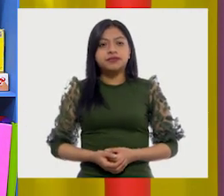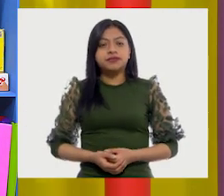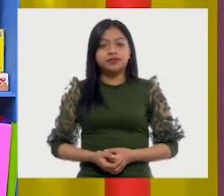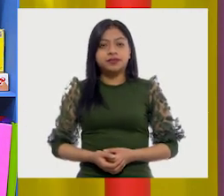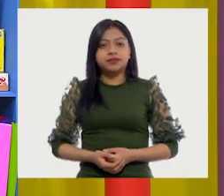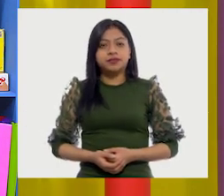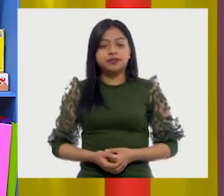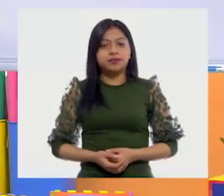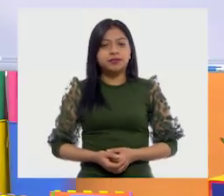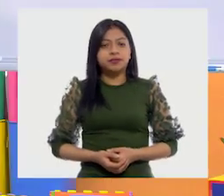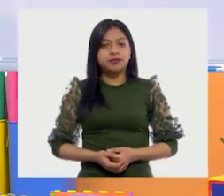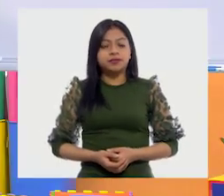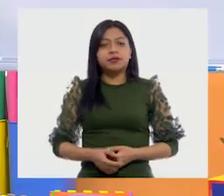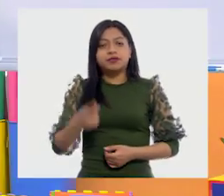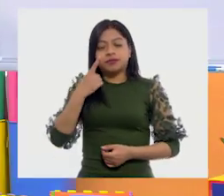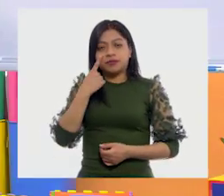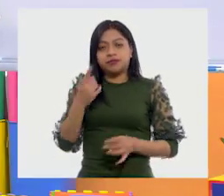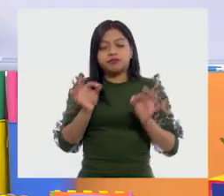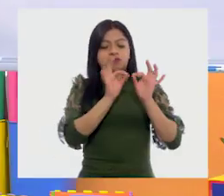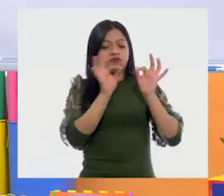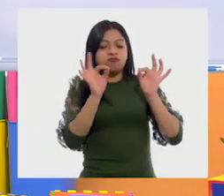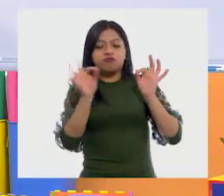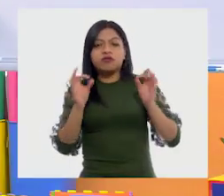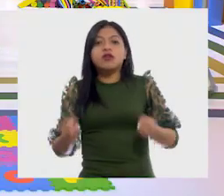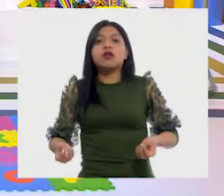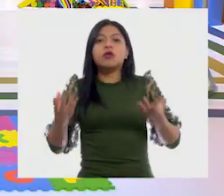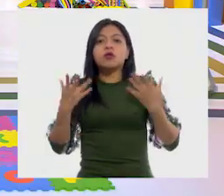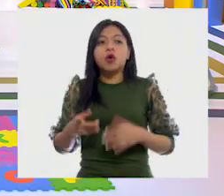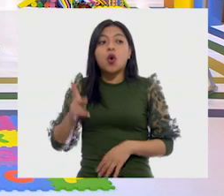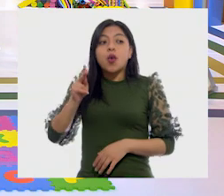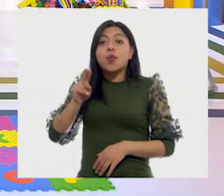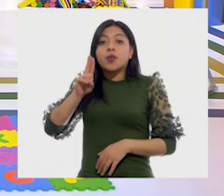Exactamente. El publicitario. ¿Lista? Es.